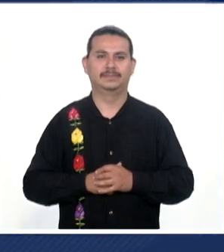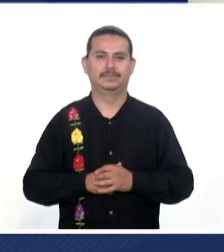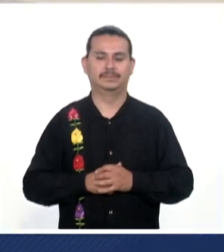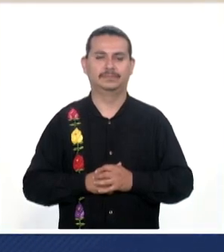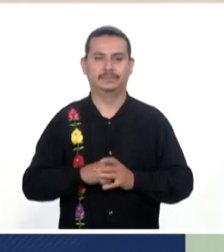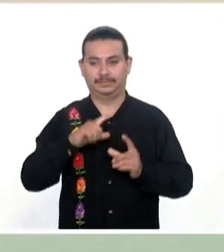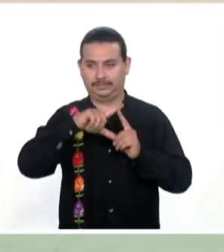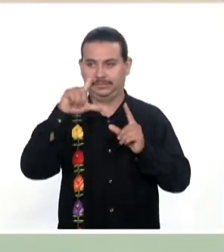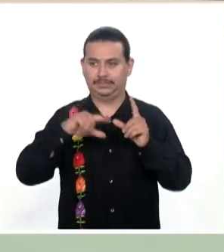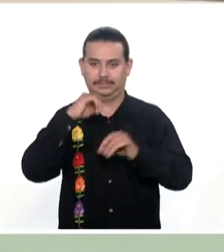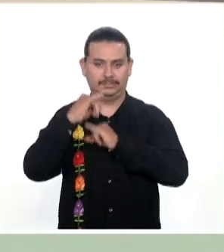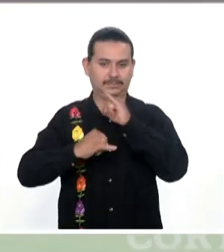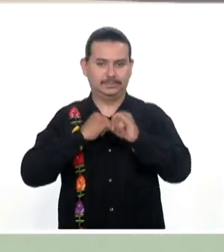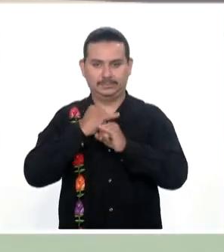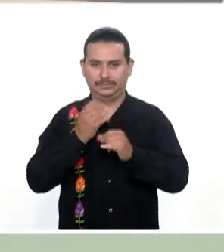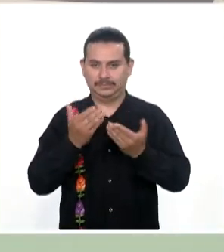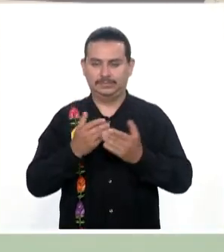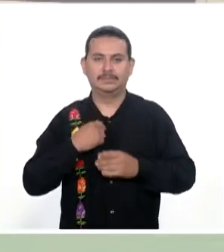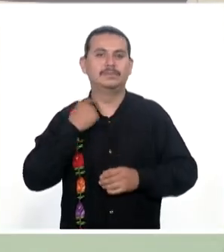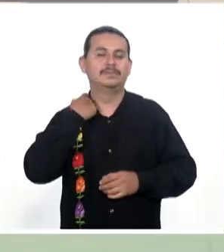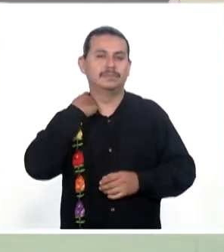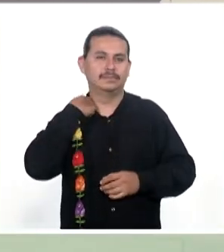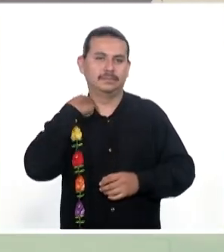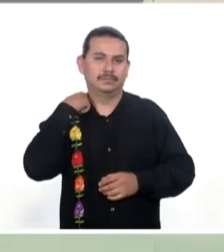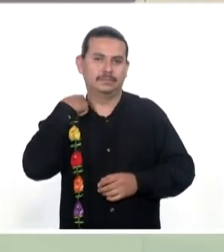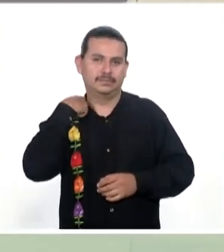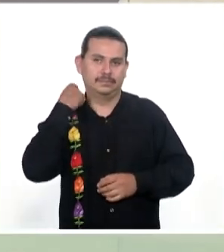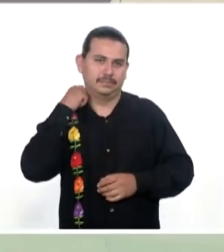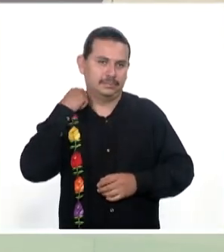NACIONALES E INTERNACIONALES